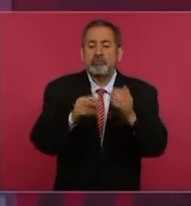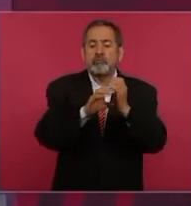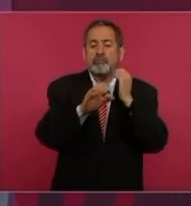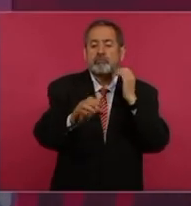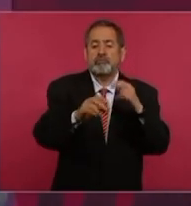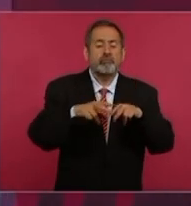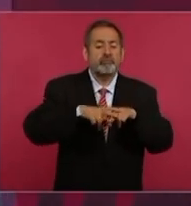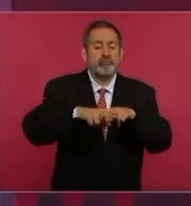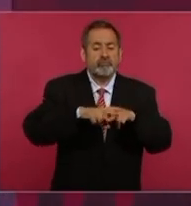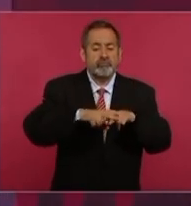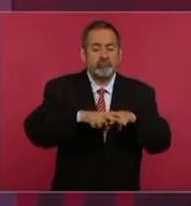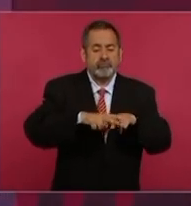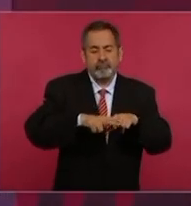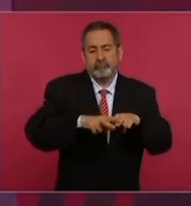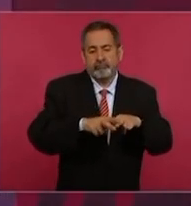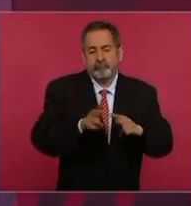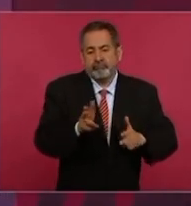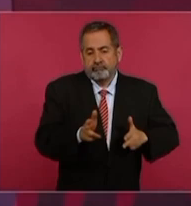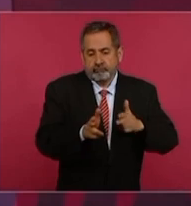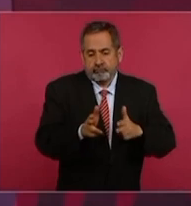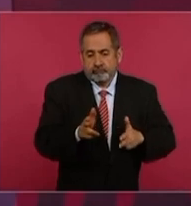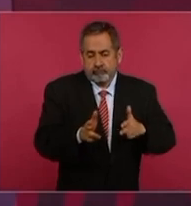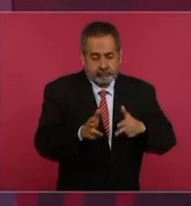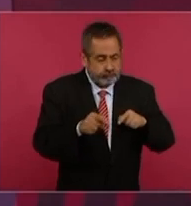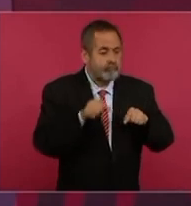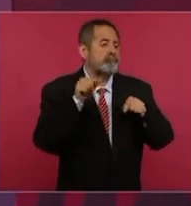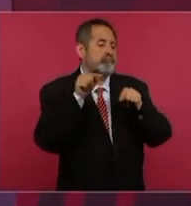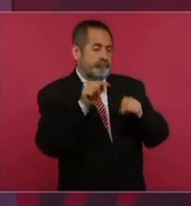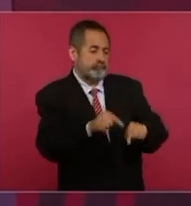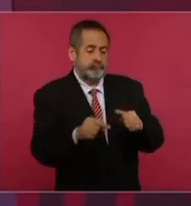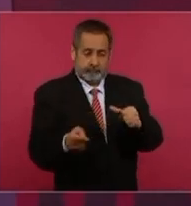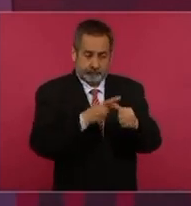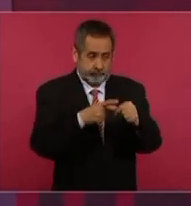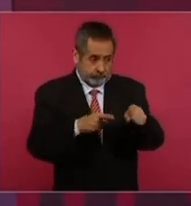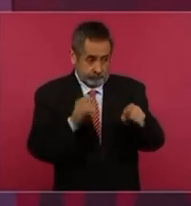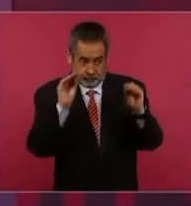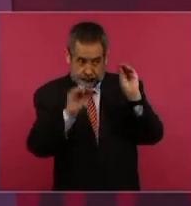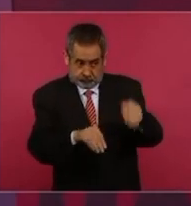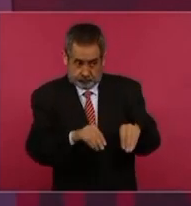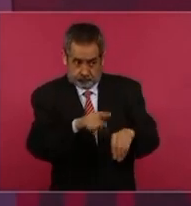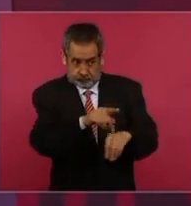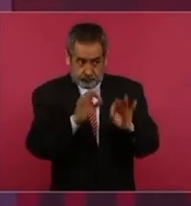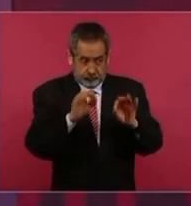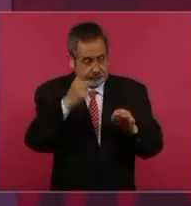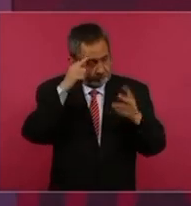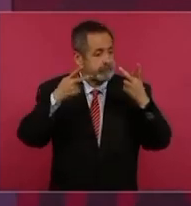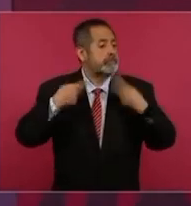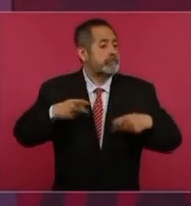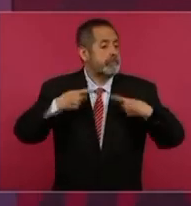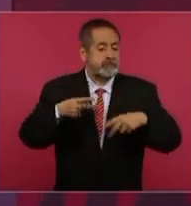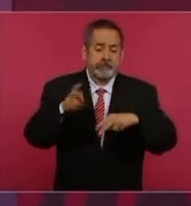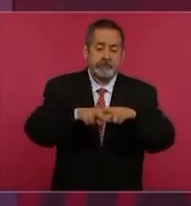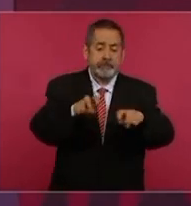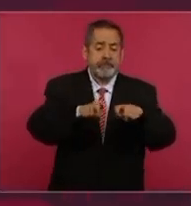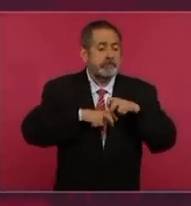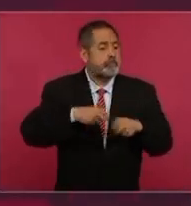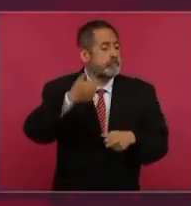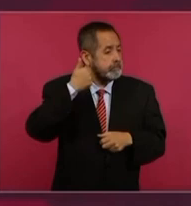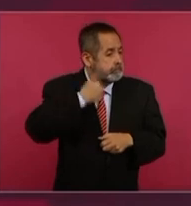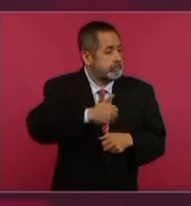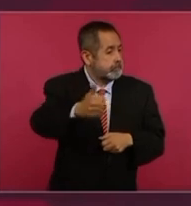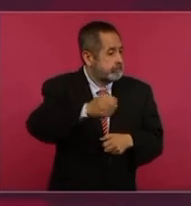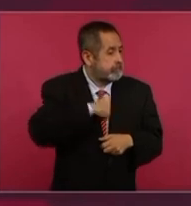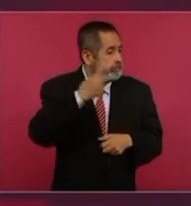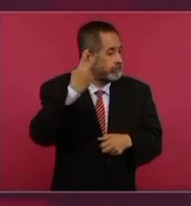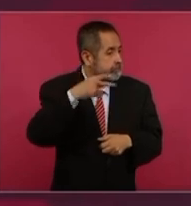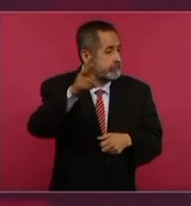comprometan a poner trenes de pasajeros. Si en un tiempo razonable